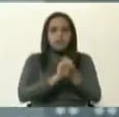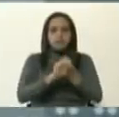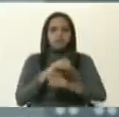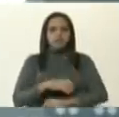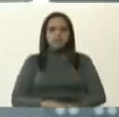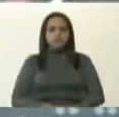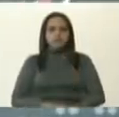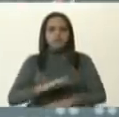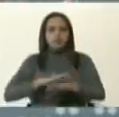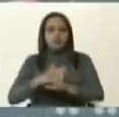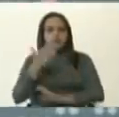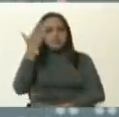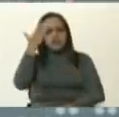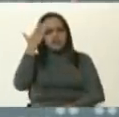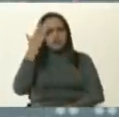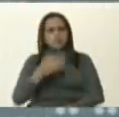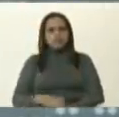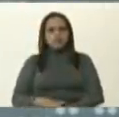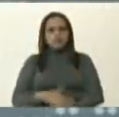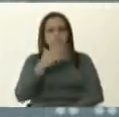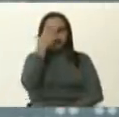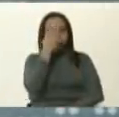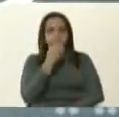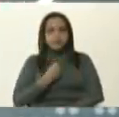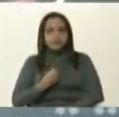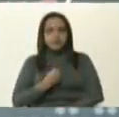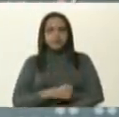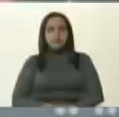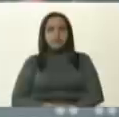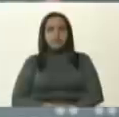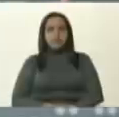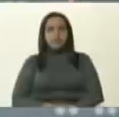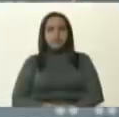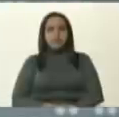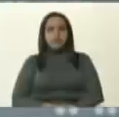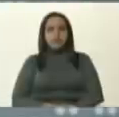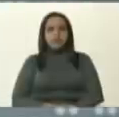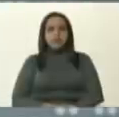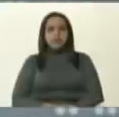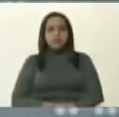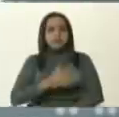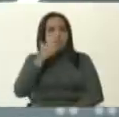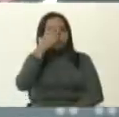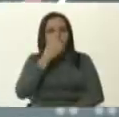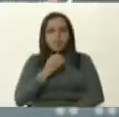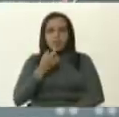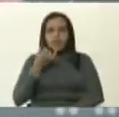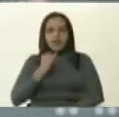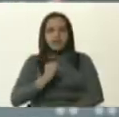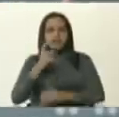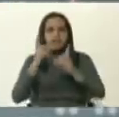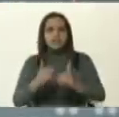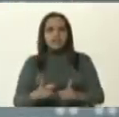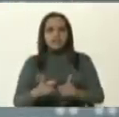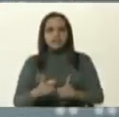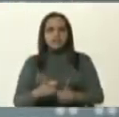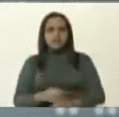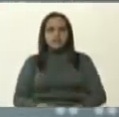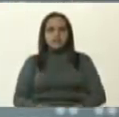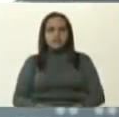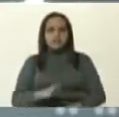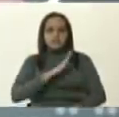porque sabemos lo penoso, los momentos y horas penosas y de tristeza que deben estar atravesando.